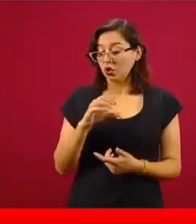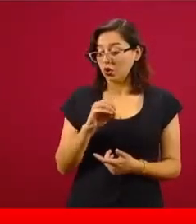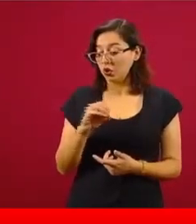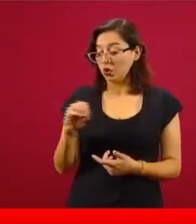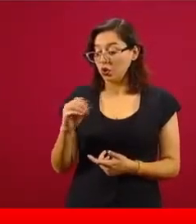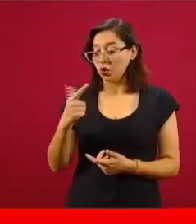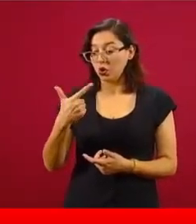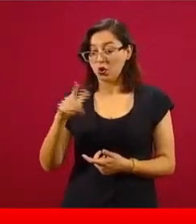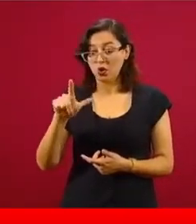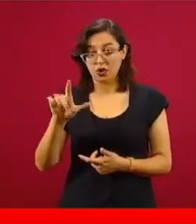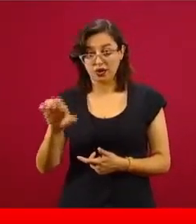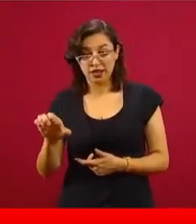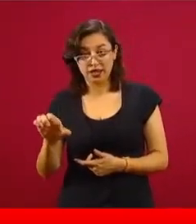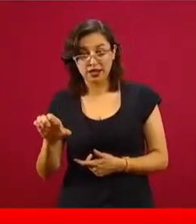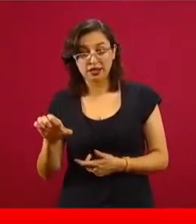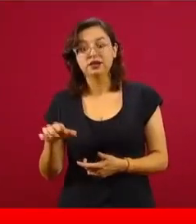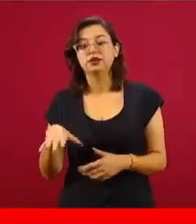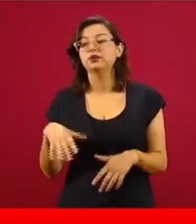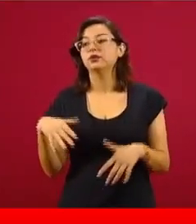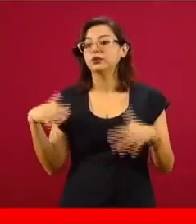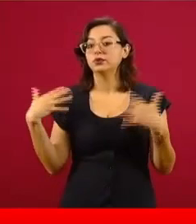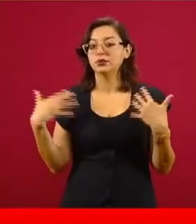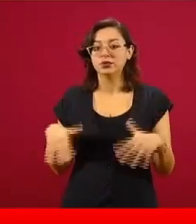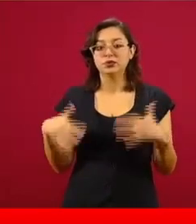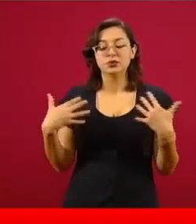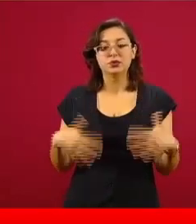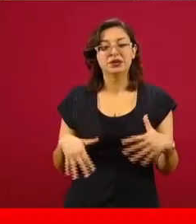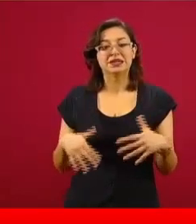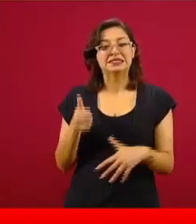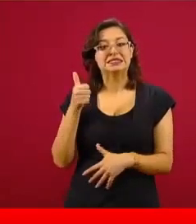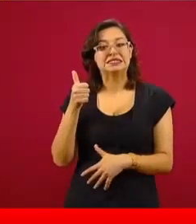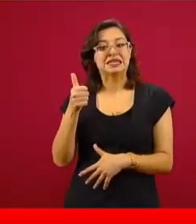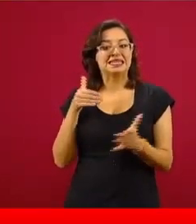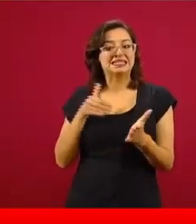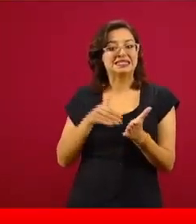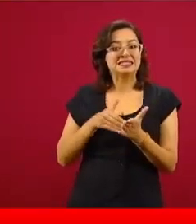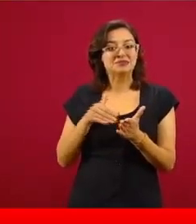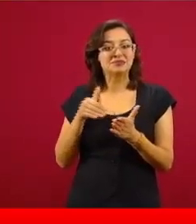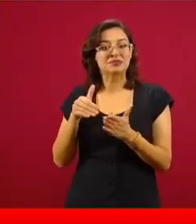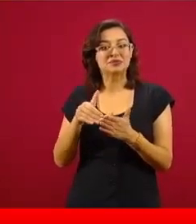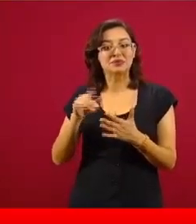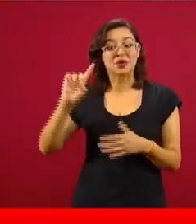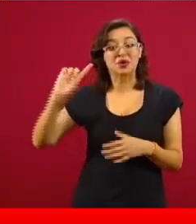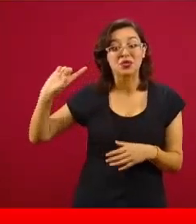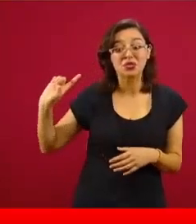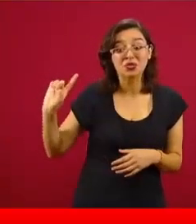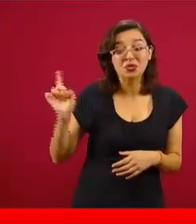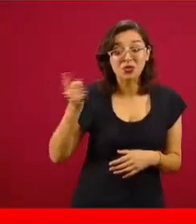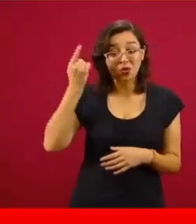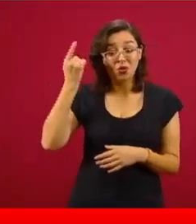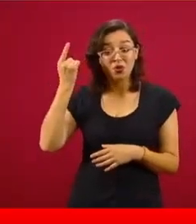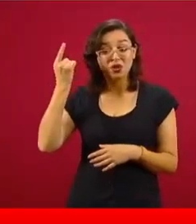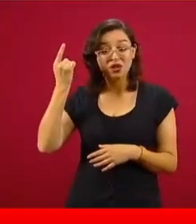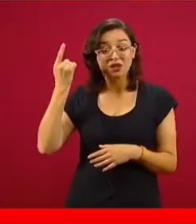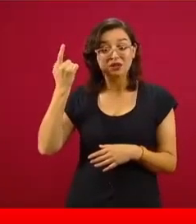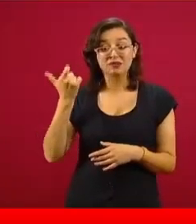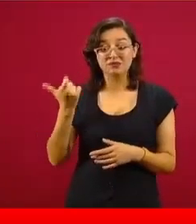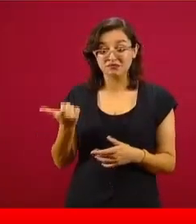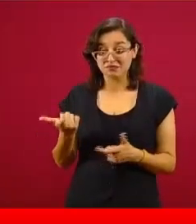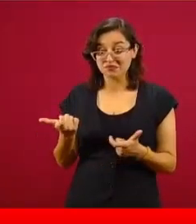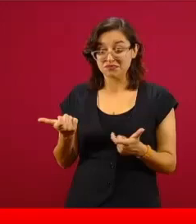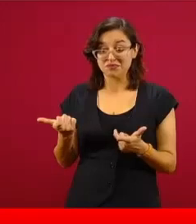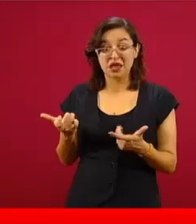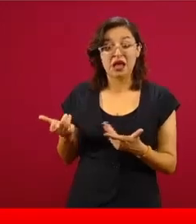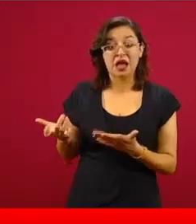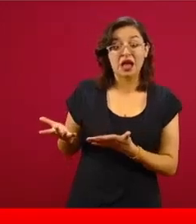el gran gigante que tuvo más de seis mil millones millones de dólares de ganancias,